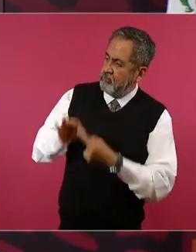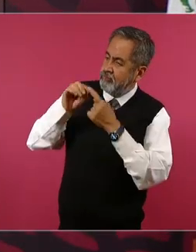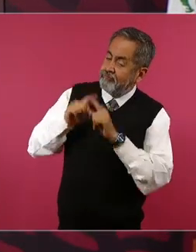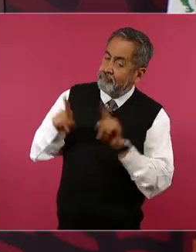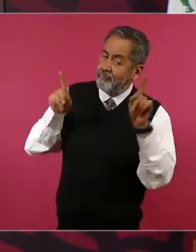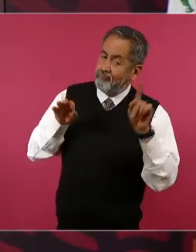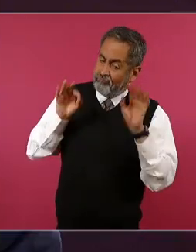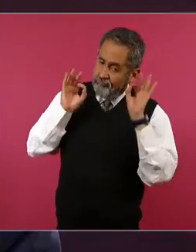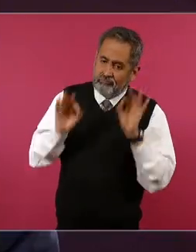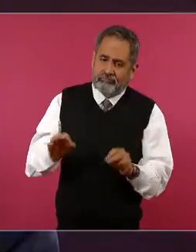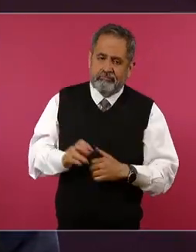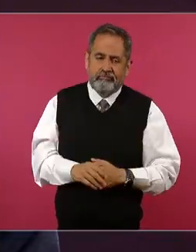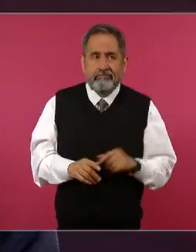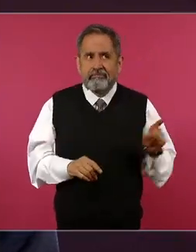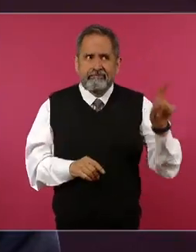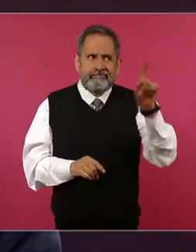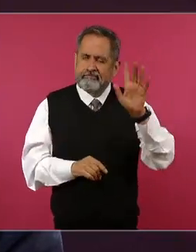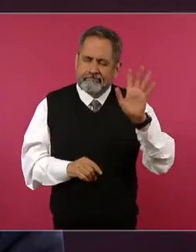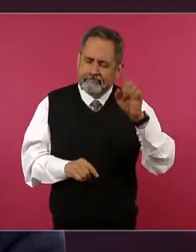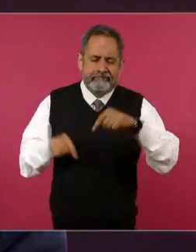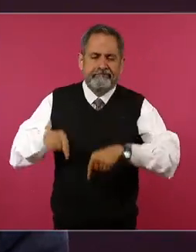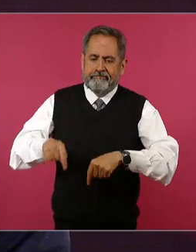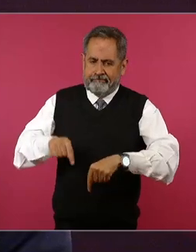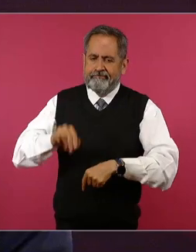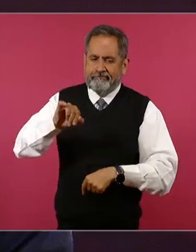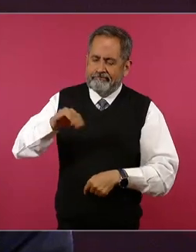en todos los casos en todos los países